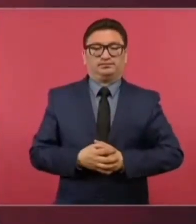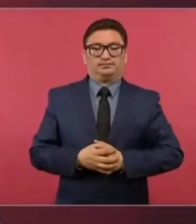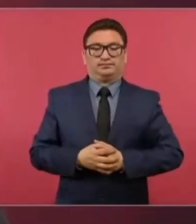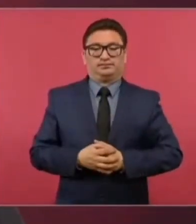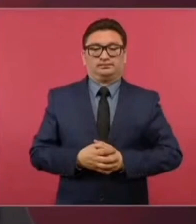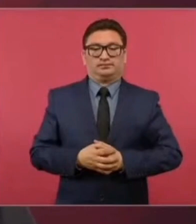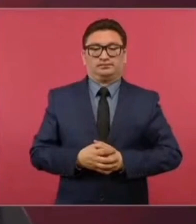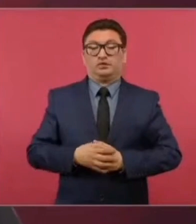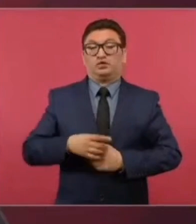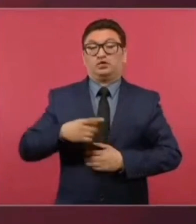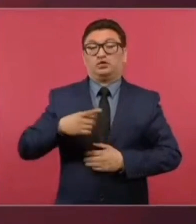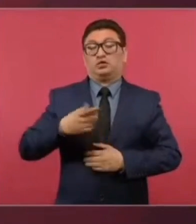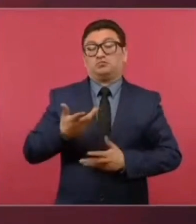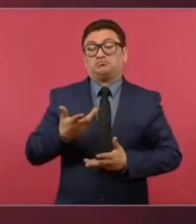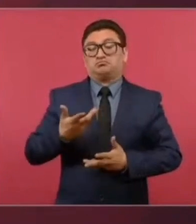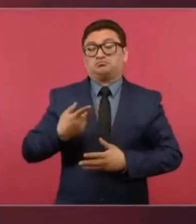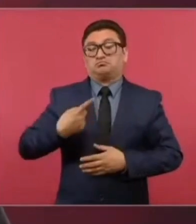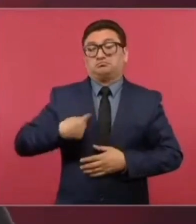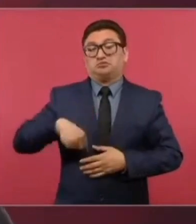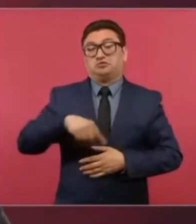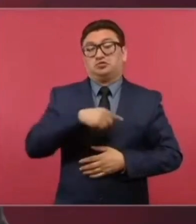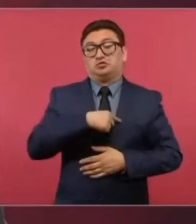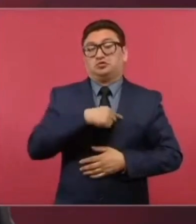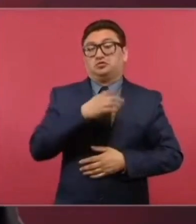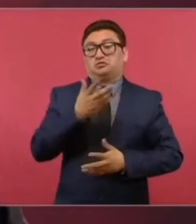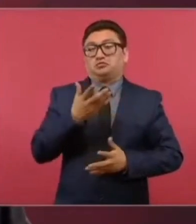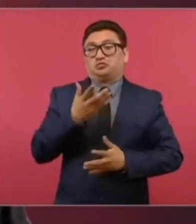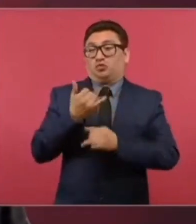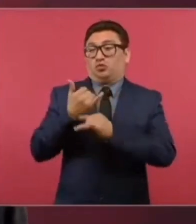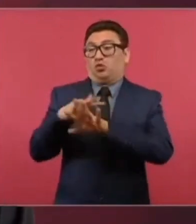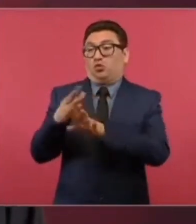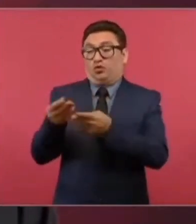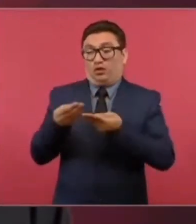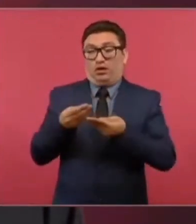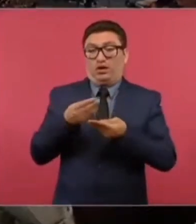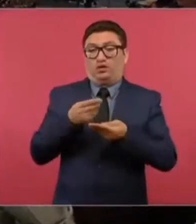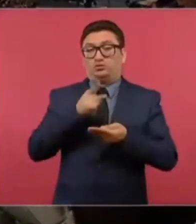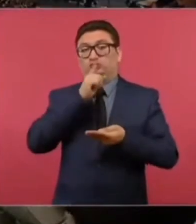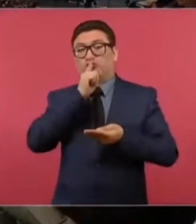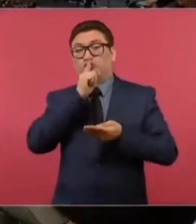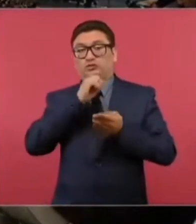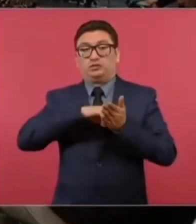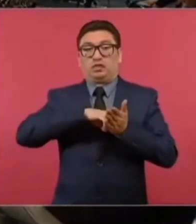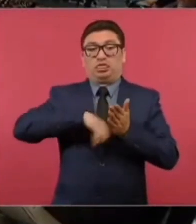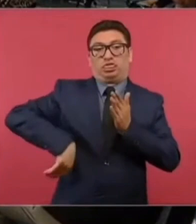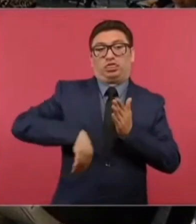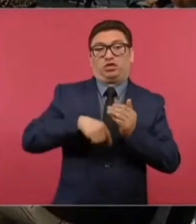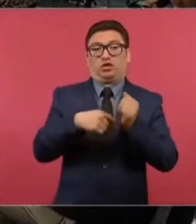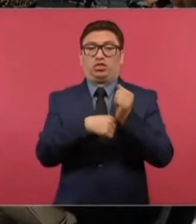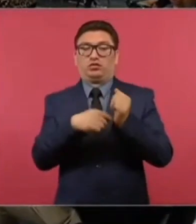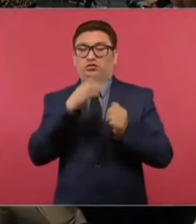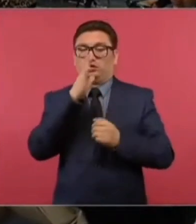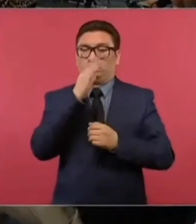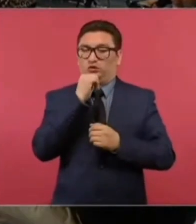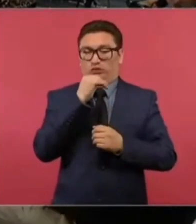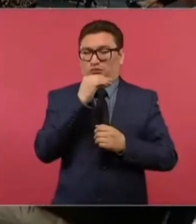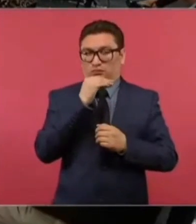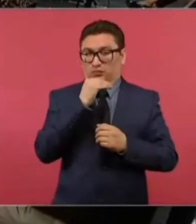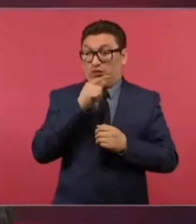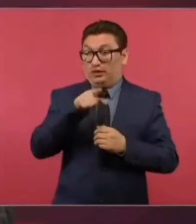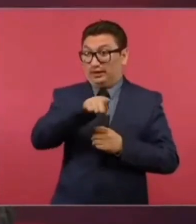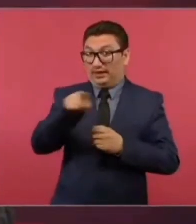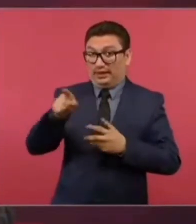Nosotros no podemos ocultar ninguna operación fraudulenta.